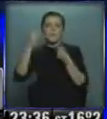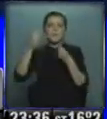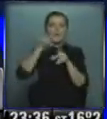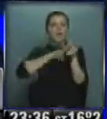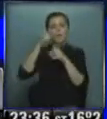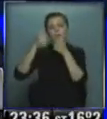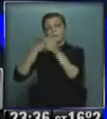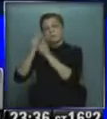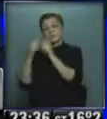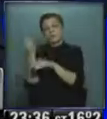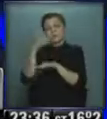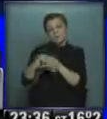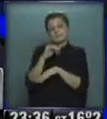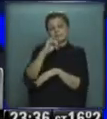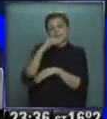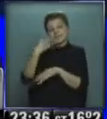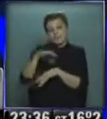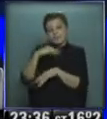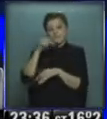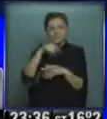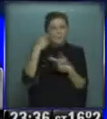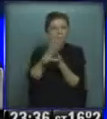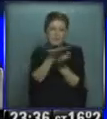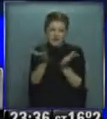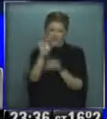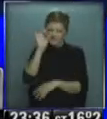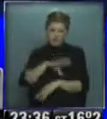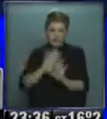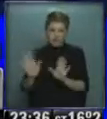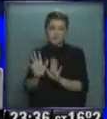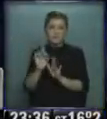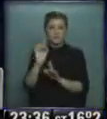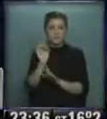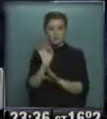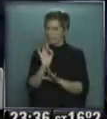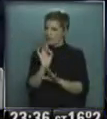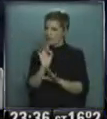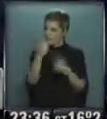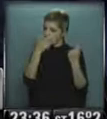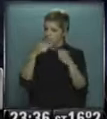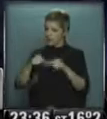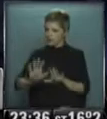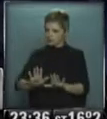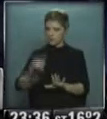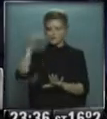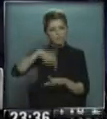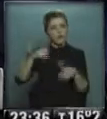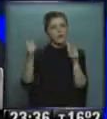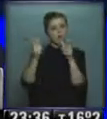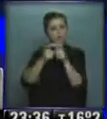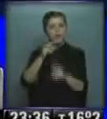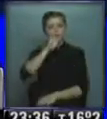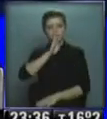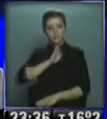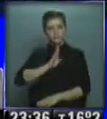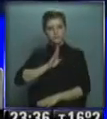negar a ir bueno, hacen una apuesta en escena y listo, pasó ahí no pasó más que eso y sin embargo no fue esto fue una cosa mucho más seria mucho más profunda